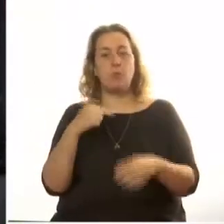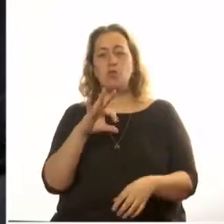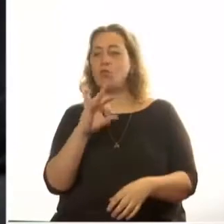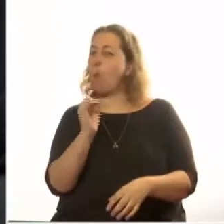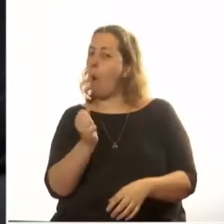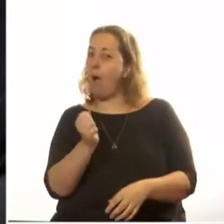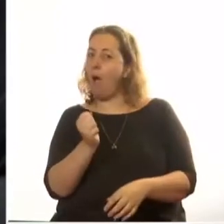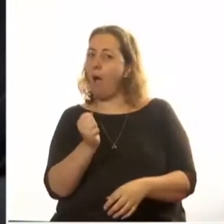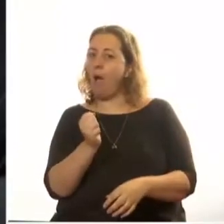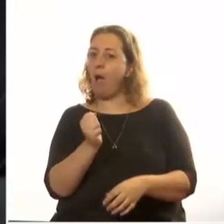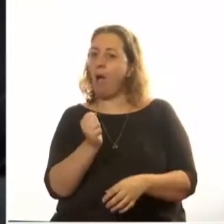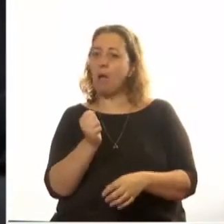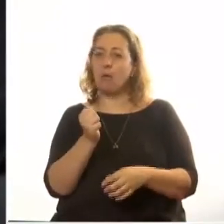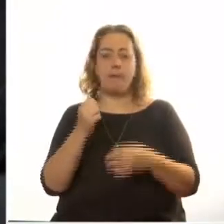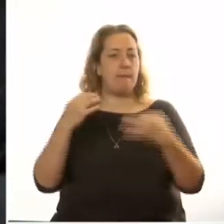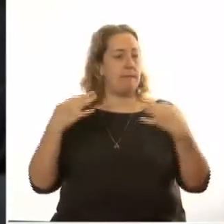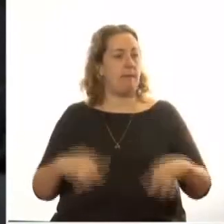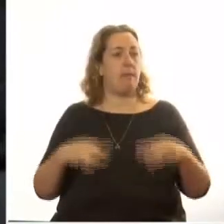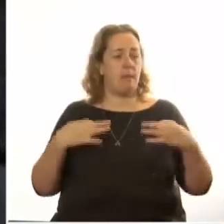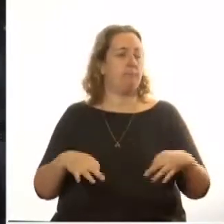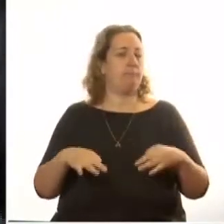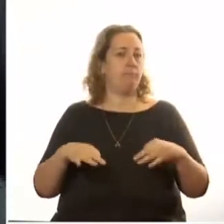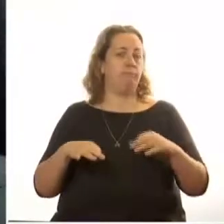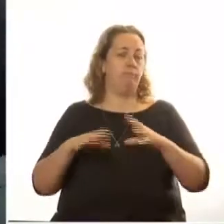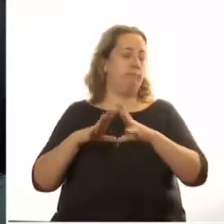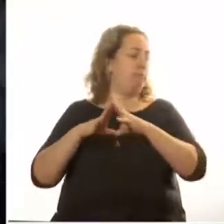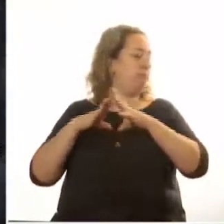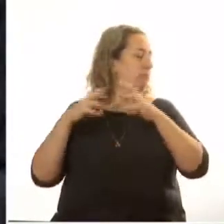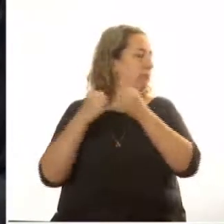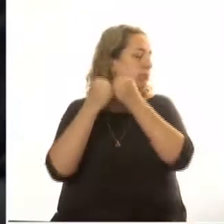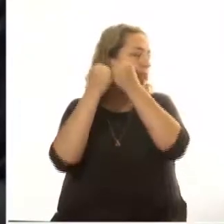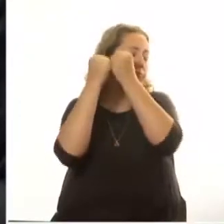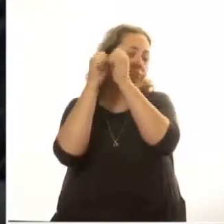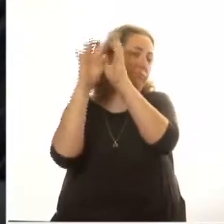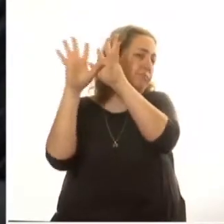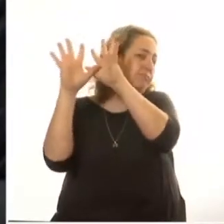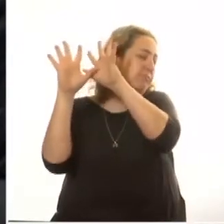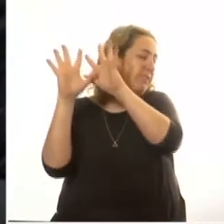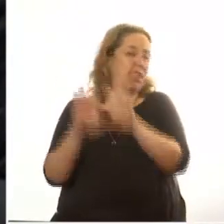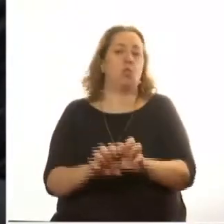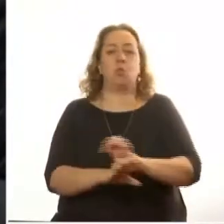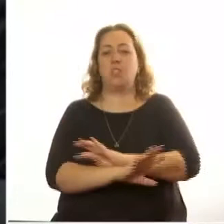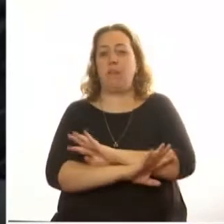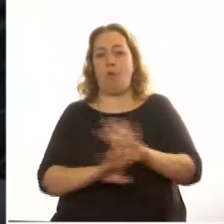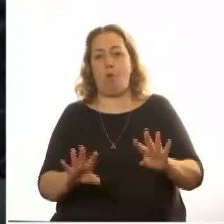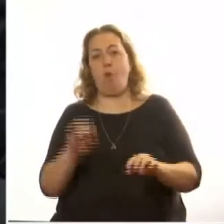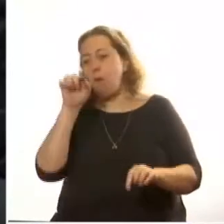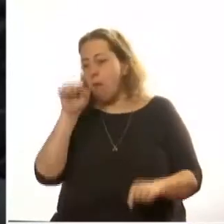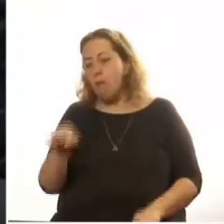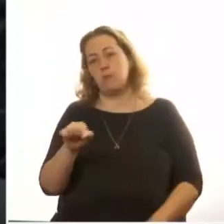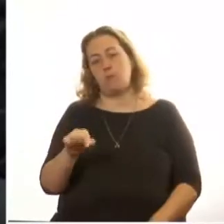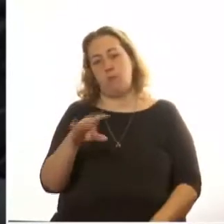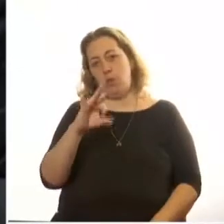es cataclismo destructivo y eso fue lo que fue la Shoah,